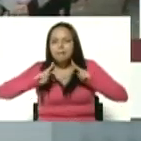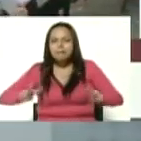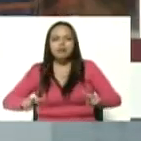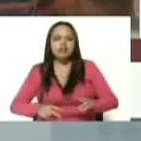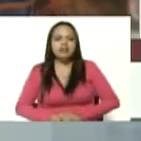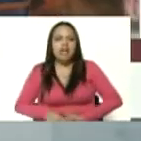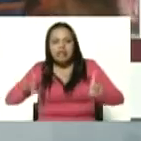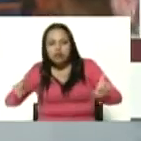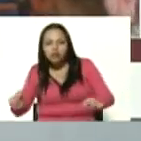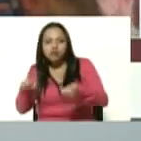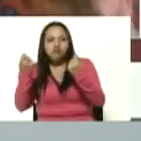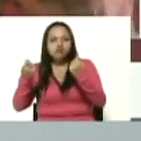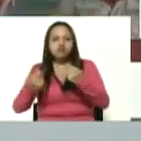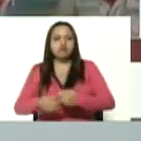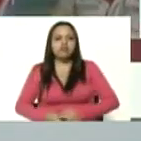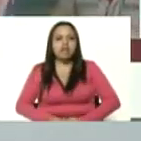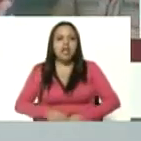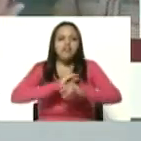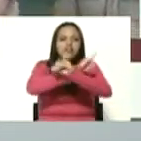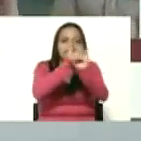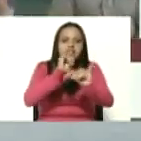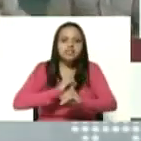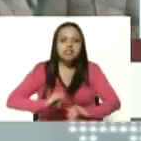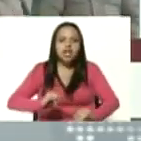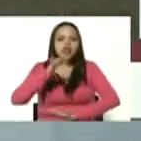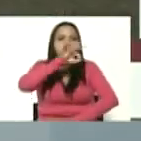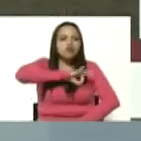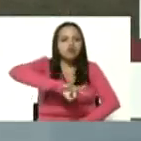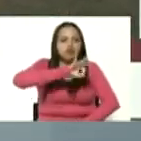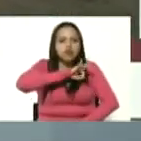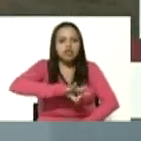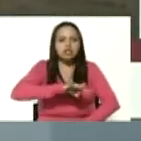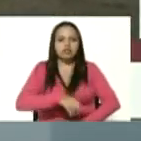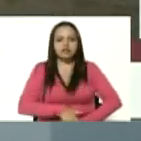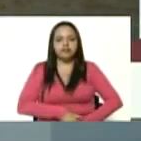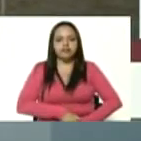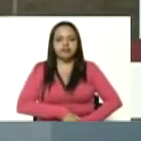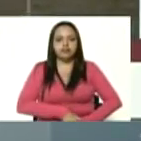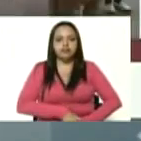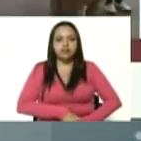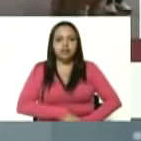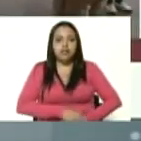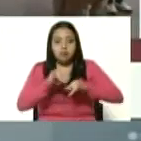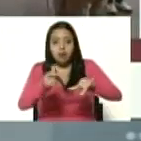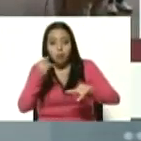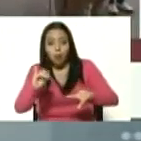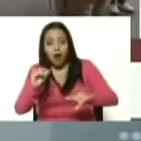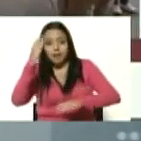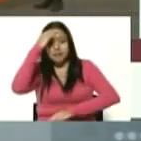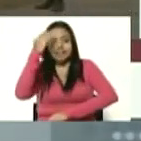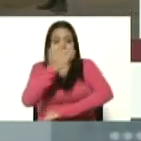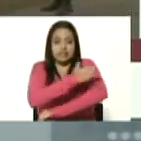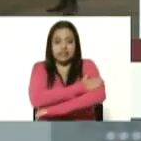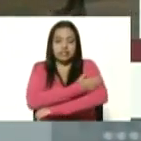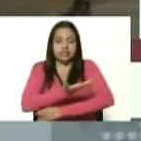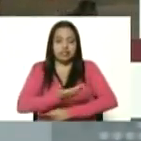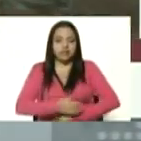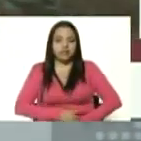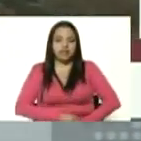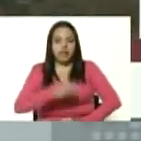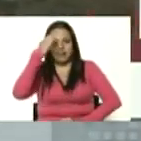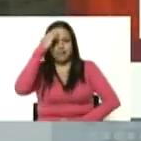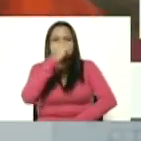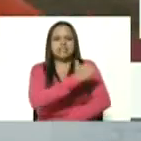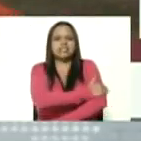recuperación en felicidad social para eso está la milicia milicia